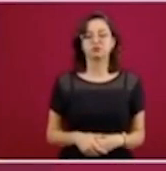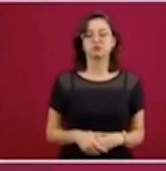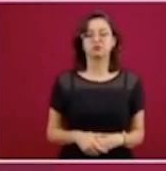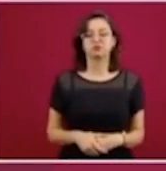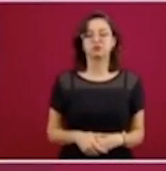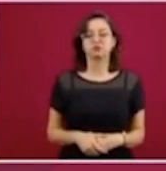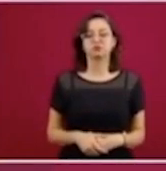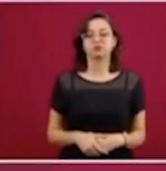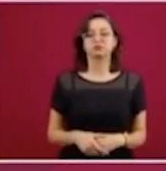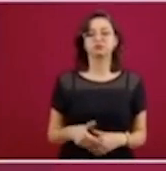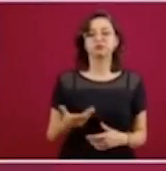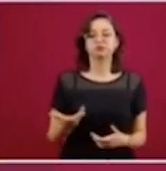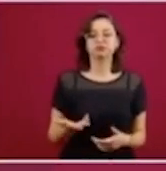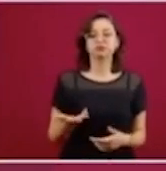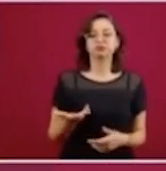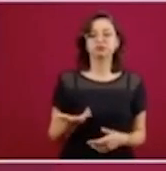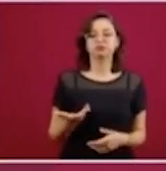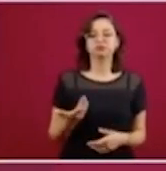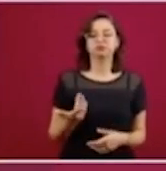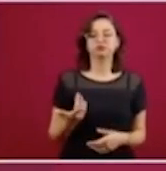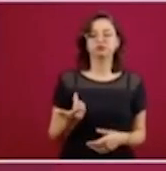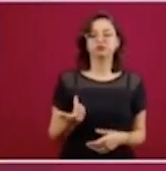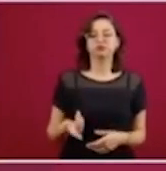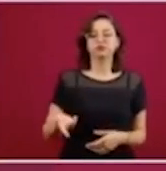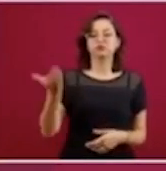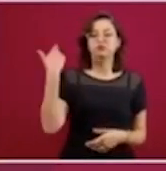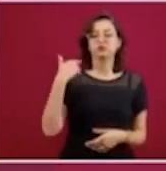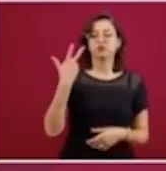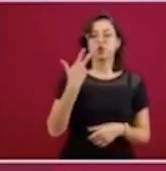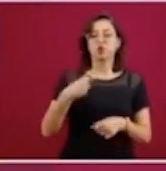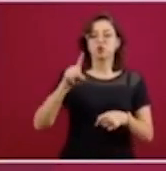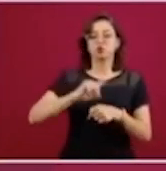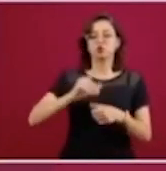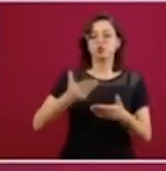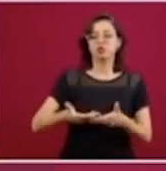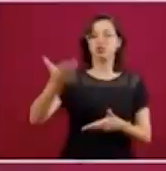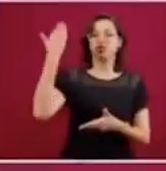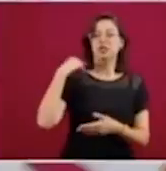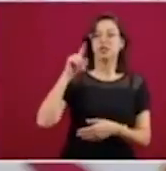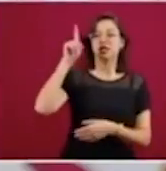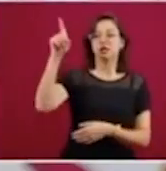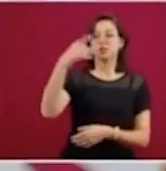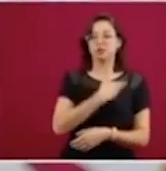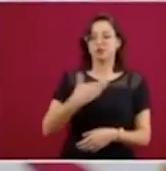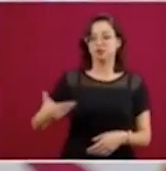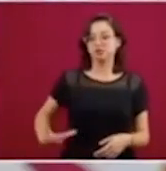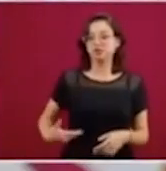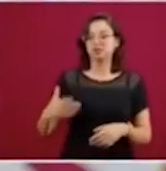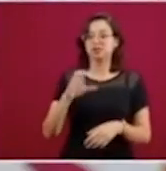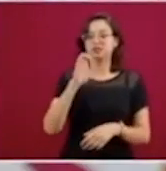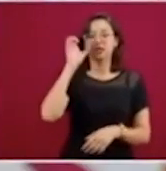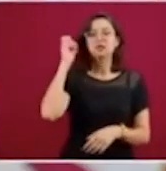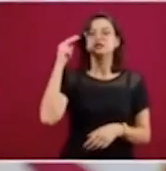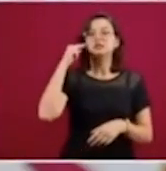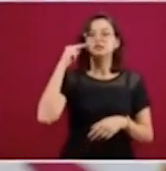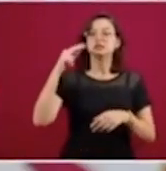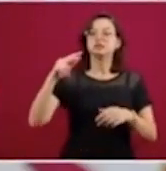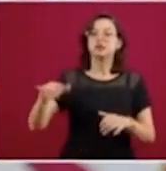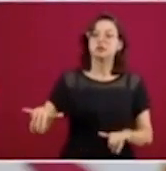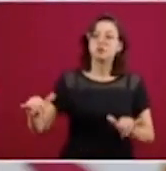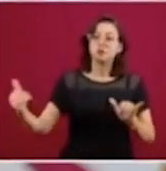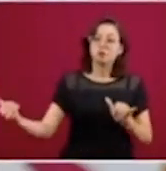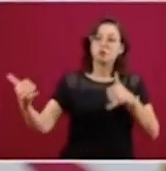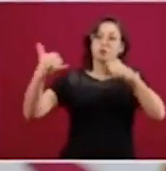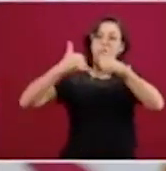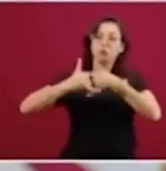días el señor presidente López Obrador con el presidente Xi Jinping, se aceleraron estos procesos